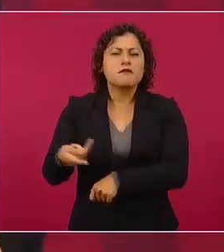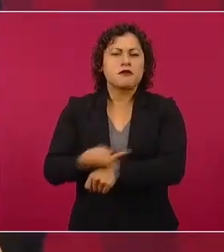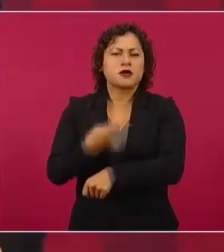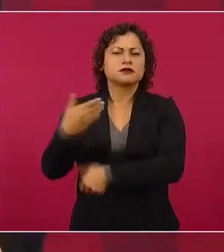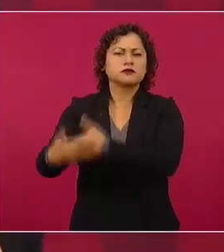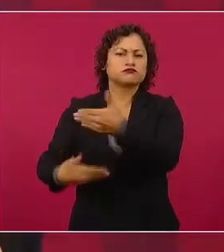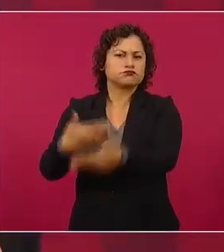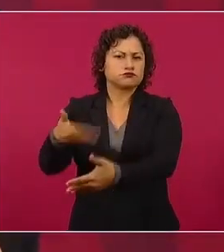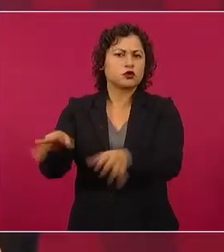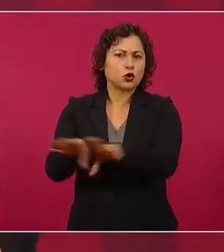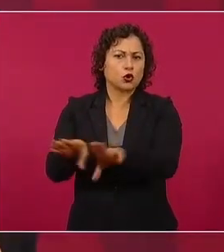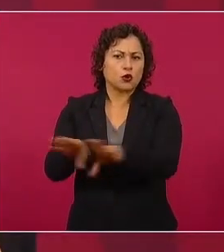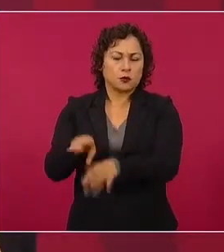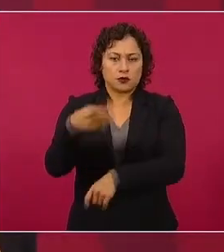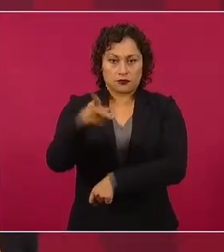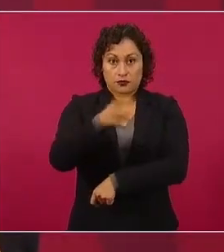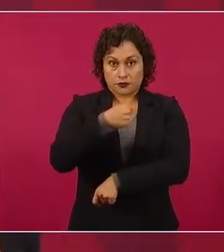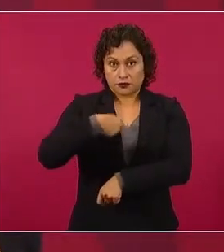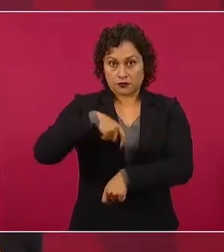pero estamos pendientes.